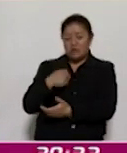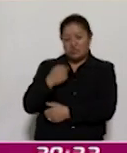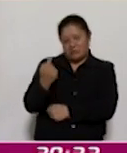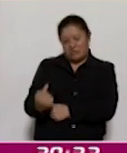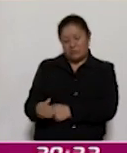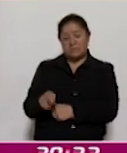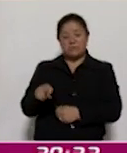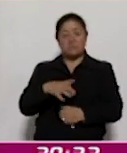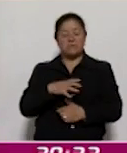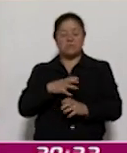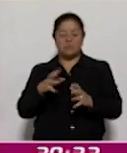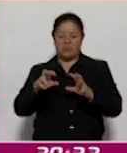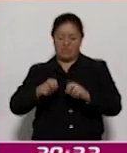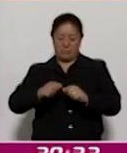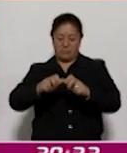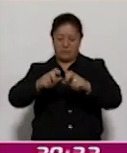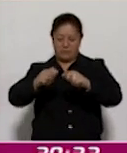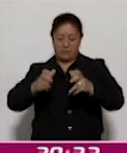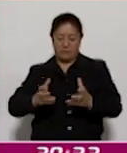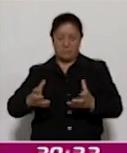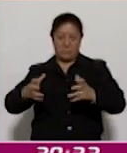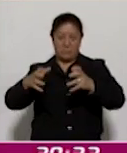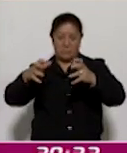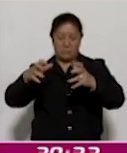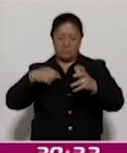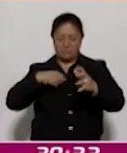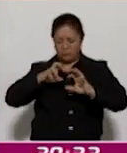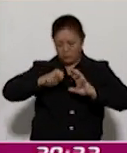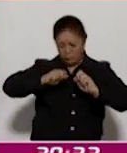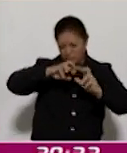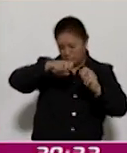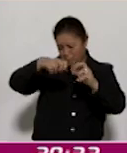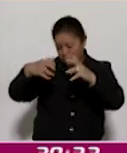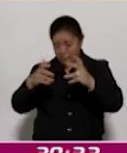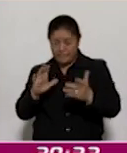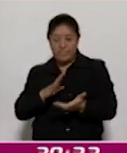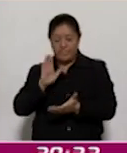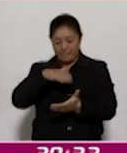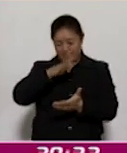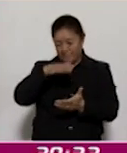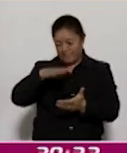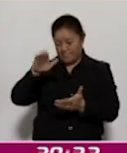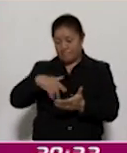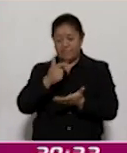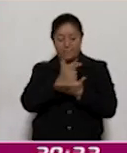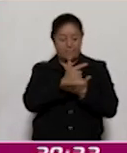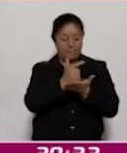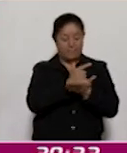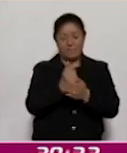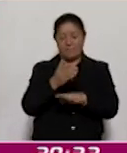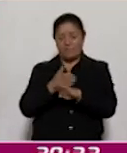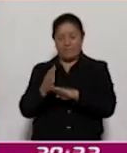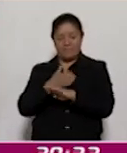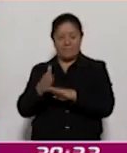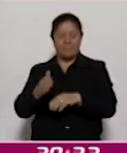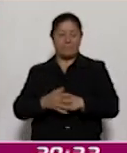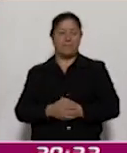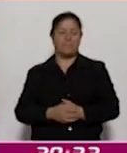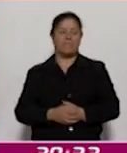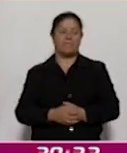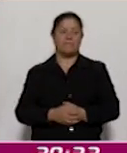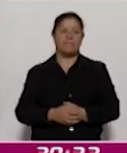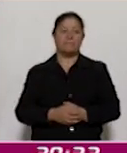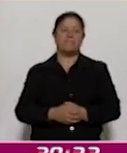barro bruto, fue modelado, está pintado de gris con blanco y tiene